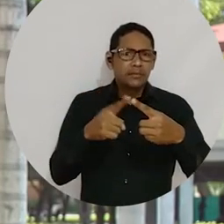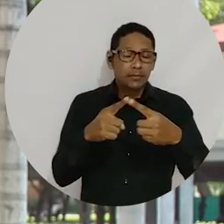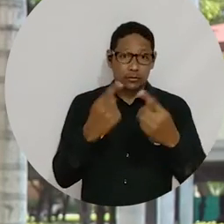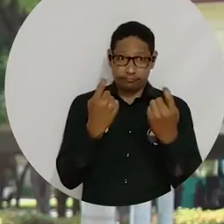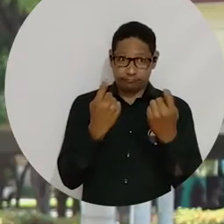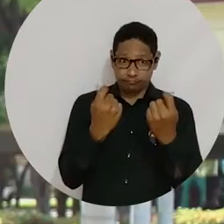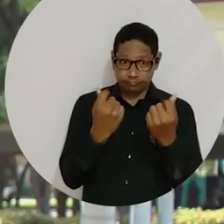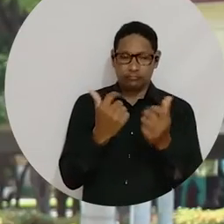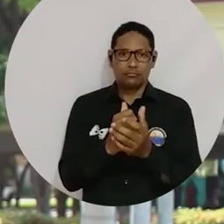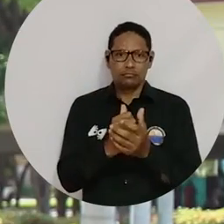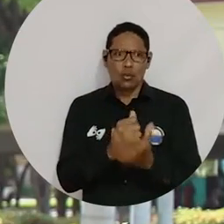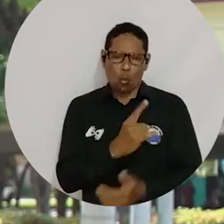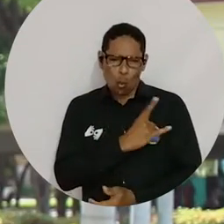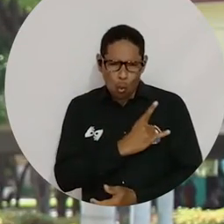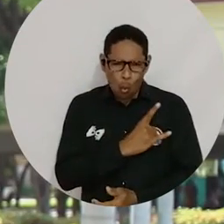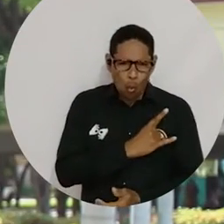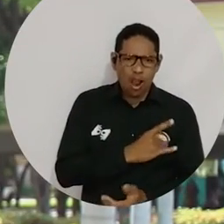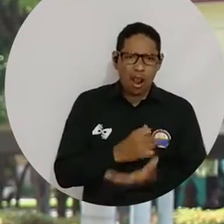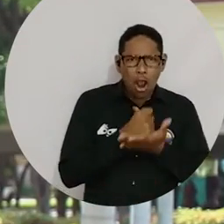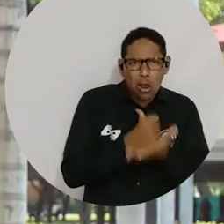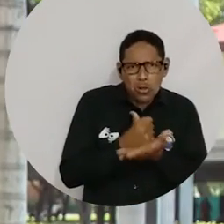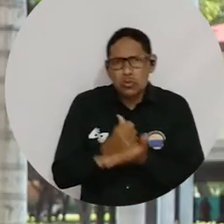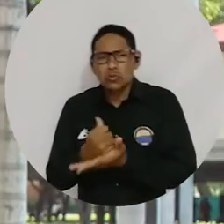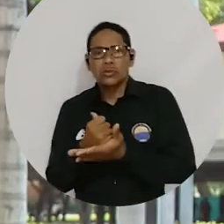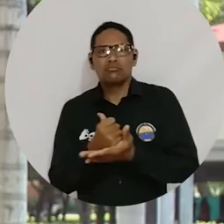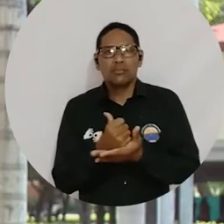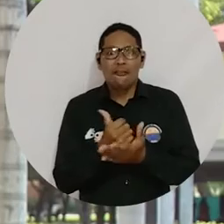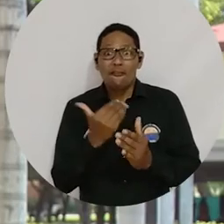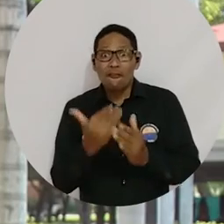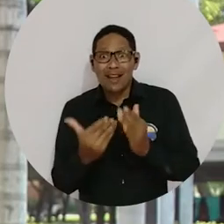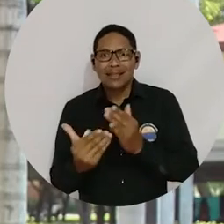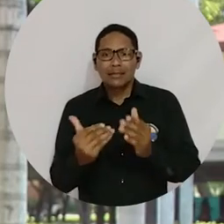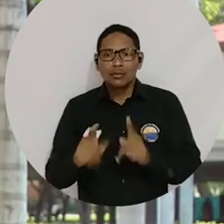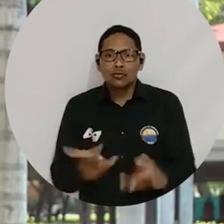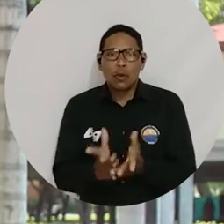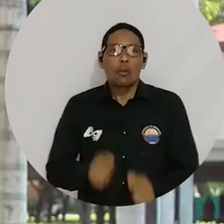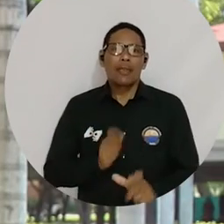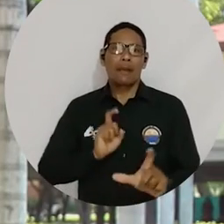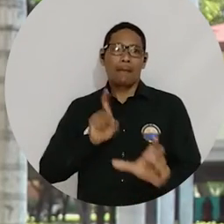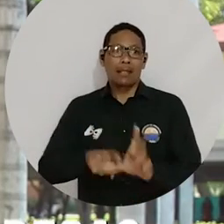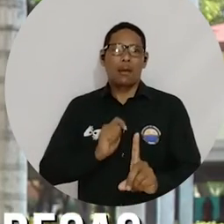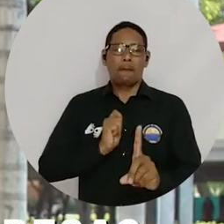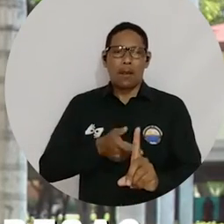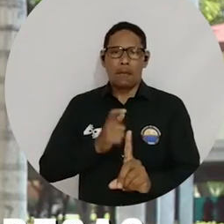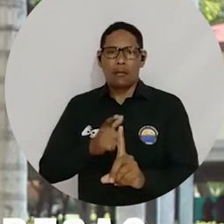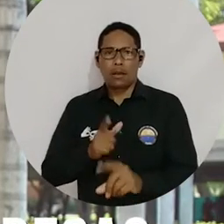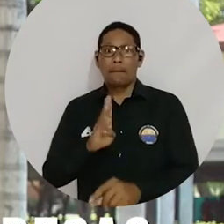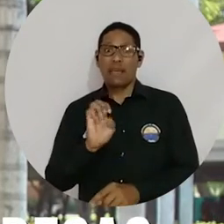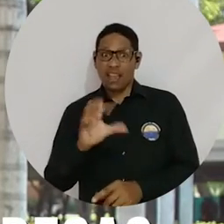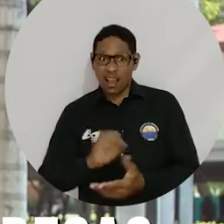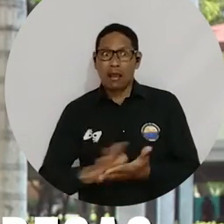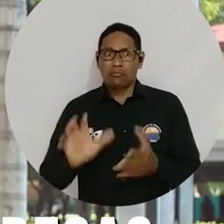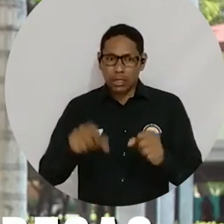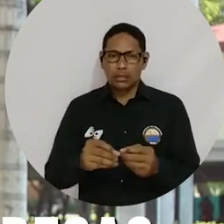económico. La universidad dispuso un sinnúmero de ayudas para facilitar los pagos de las matrículas y mantenimiento de becas también